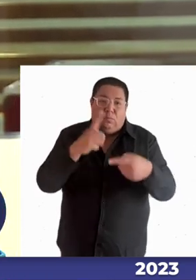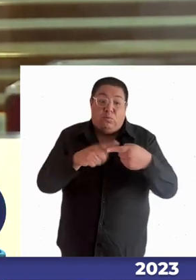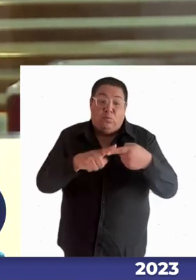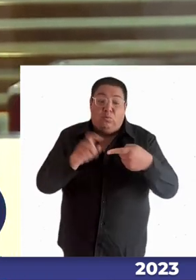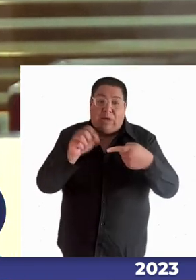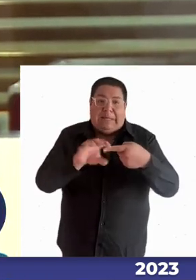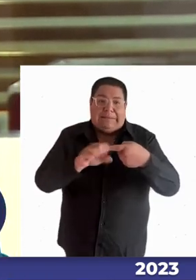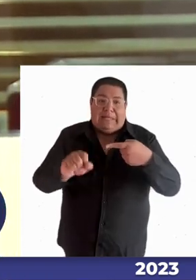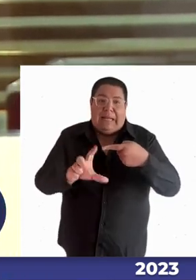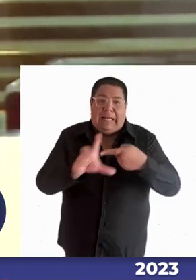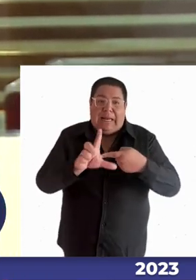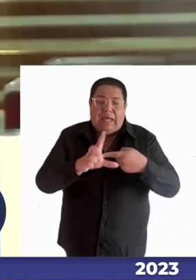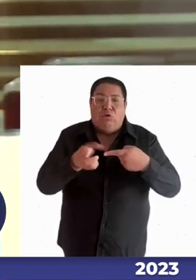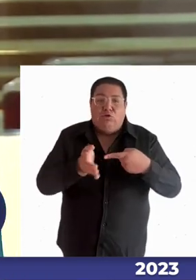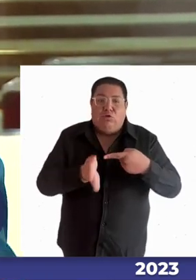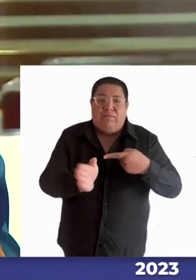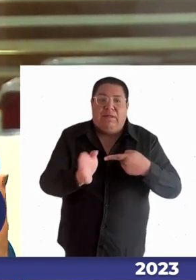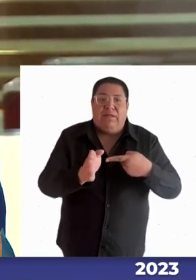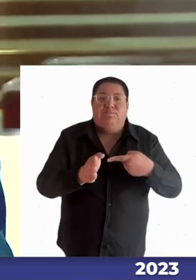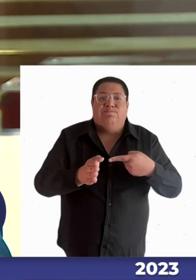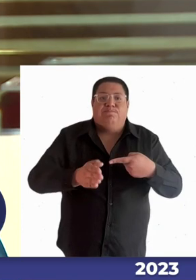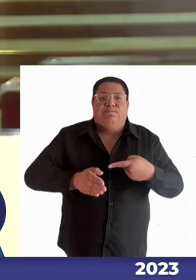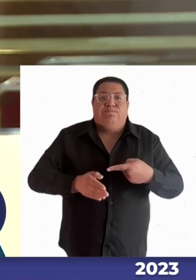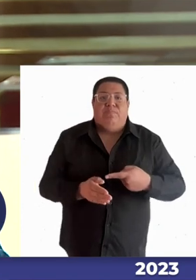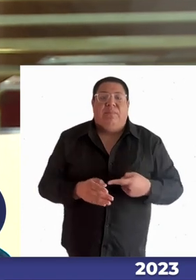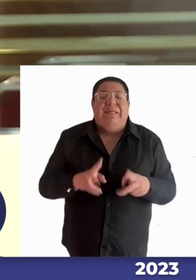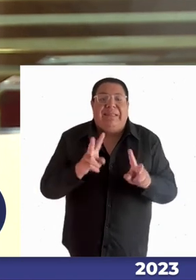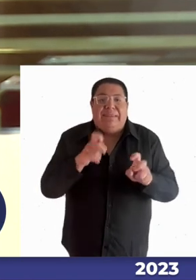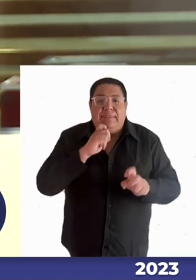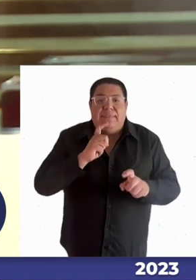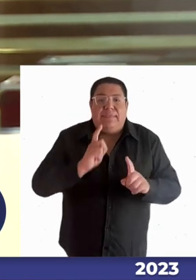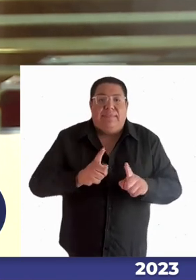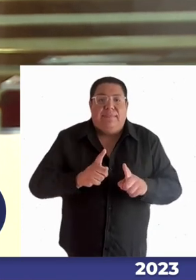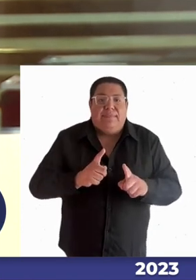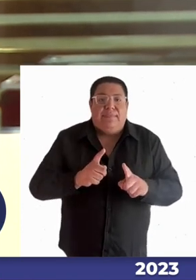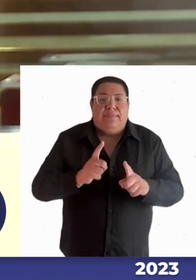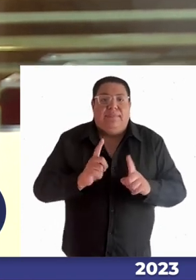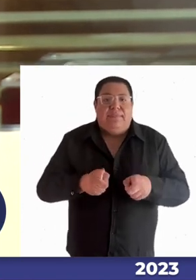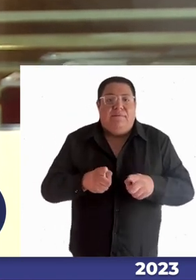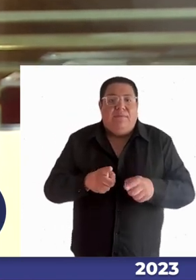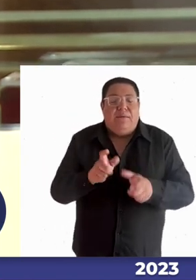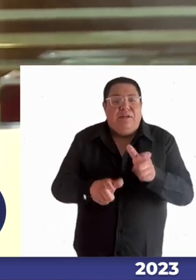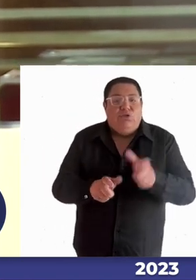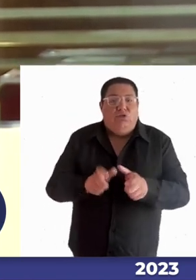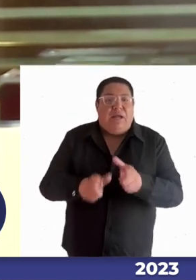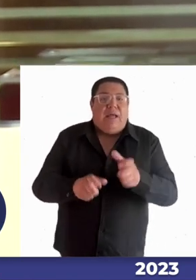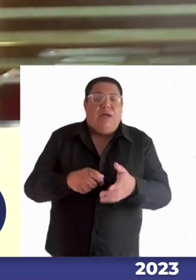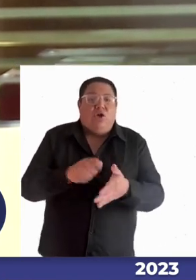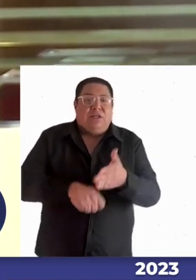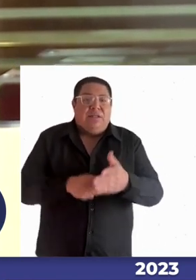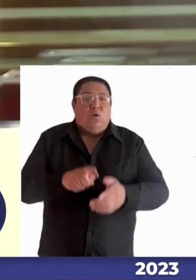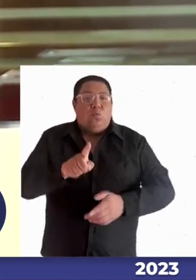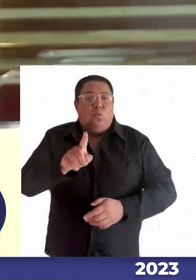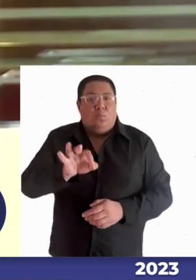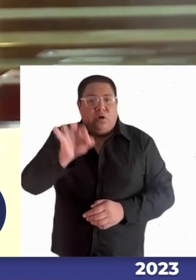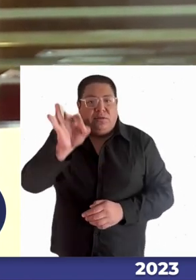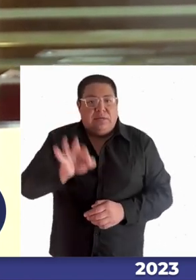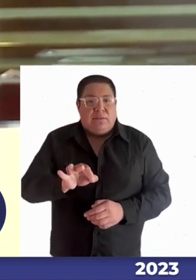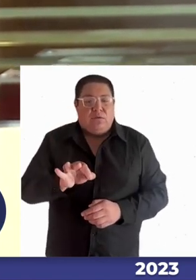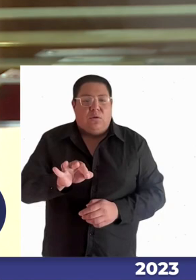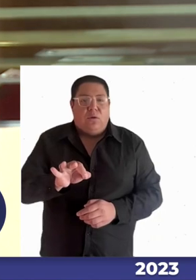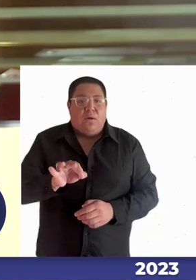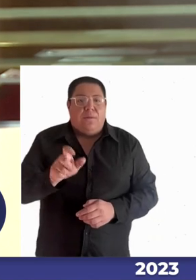vigente hace que se tenga que contratar obligatoriamente un 1% de los